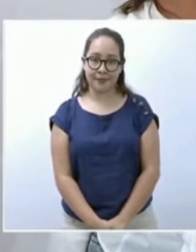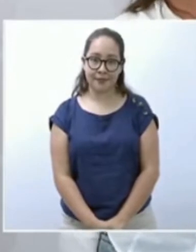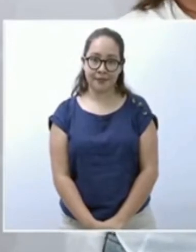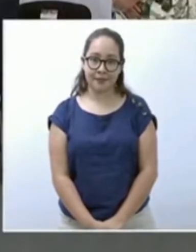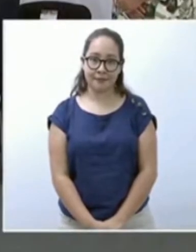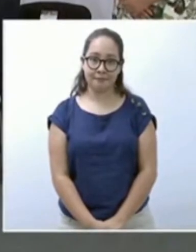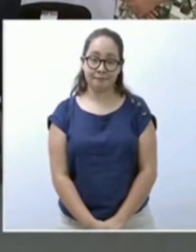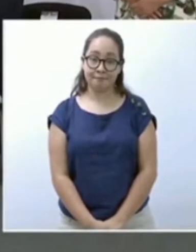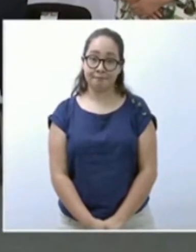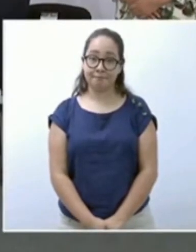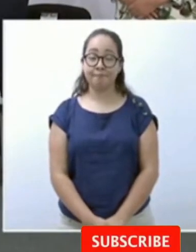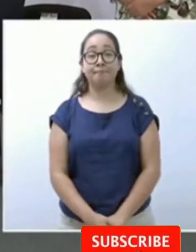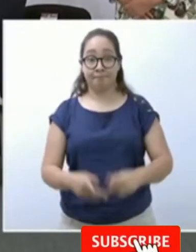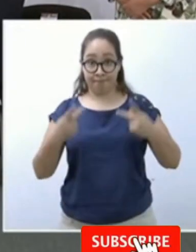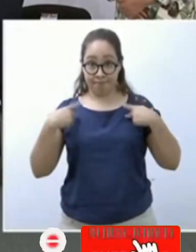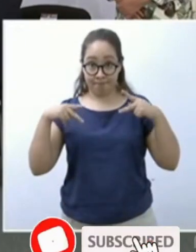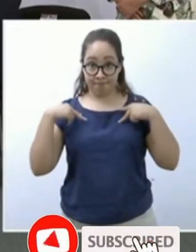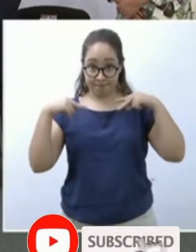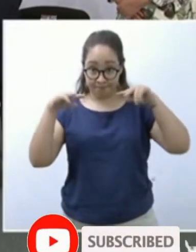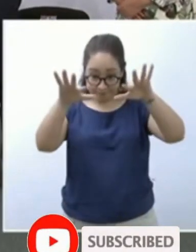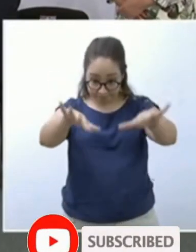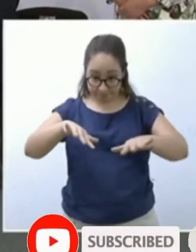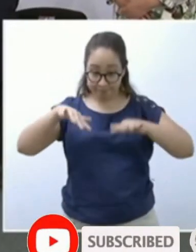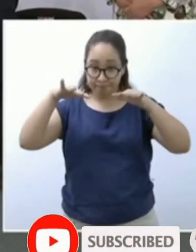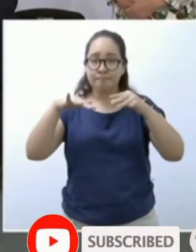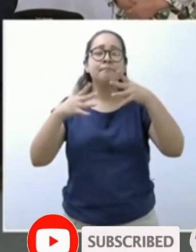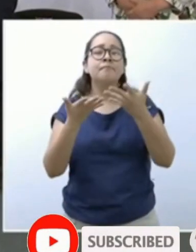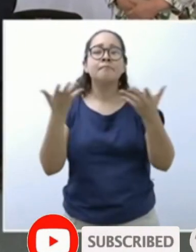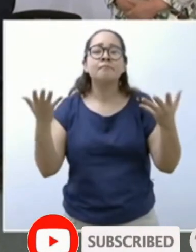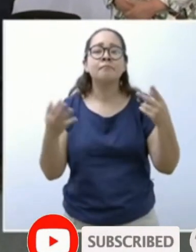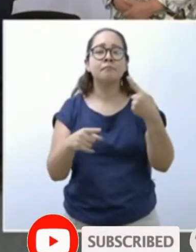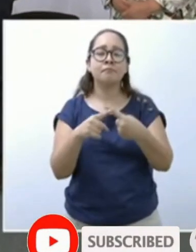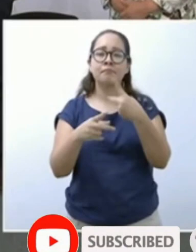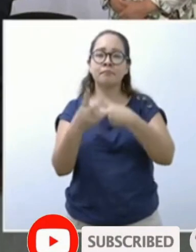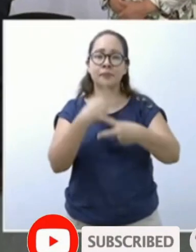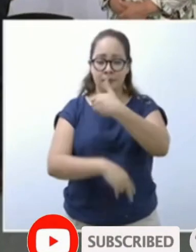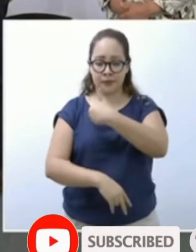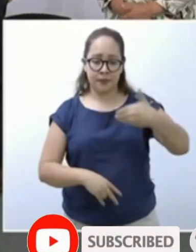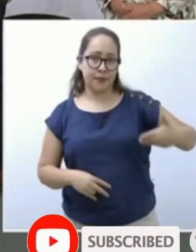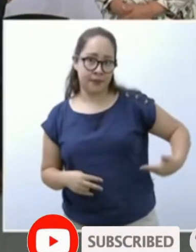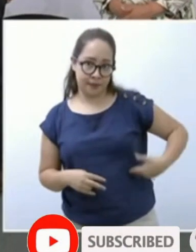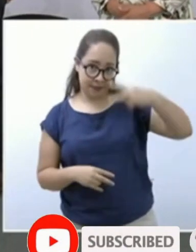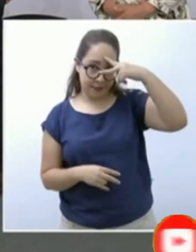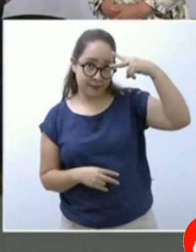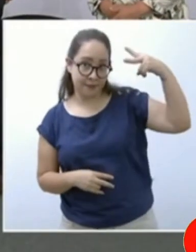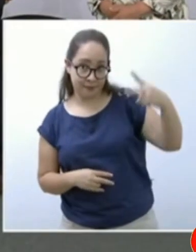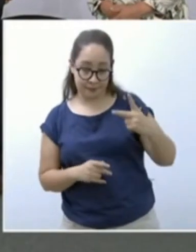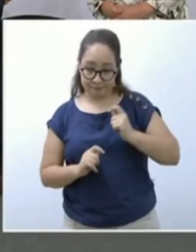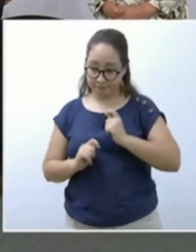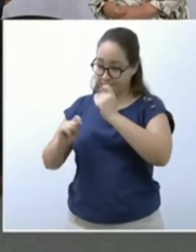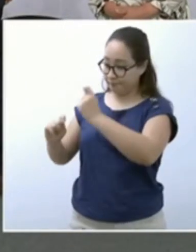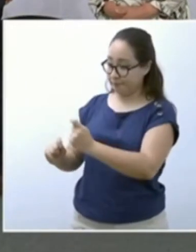Estimado público, escuchemos el mensaje que nos dirige el presidente constitucional de los Estados Unidos